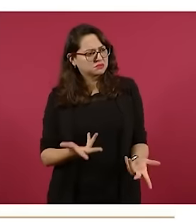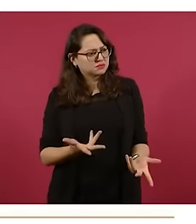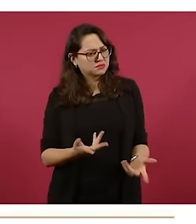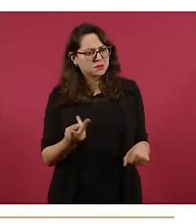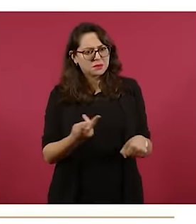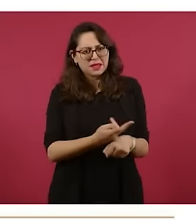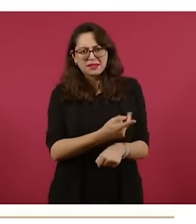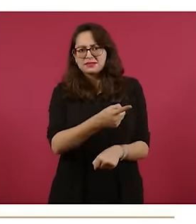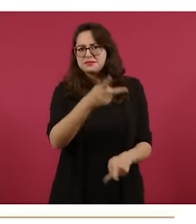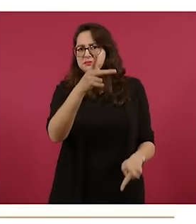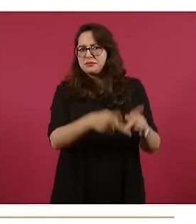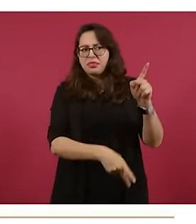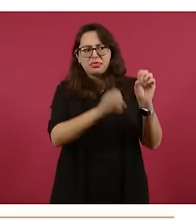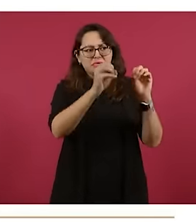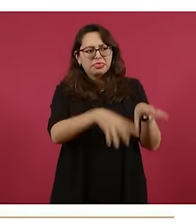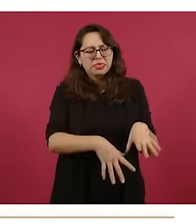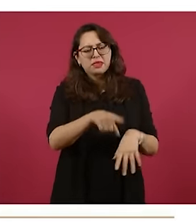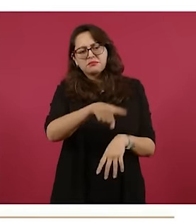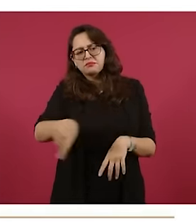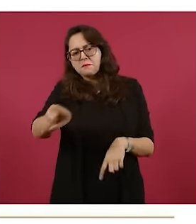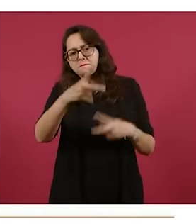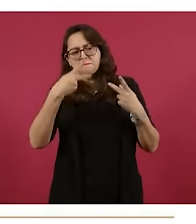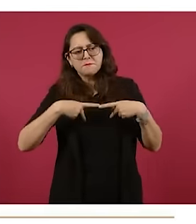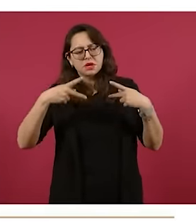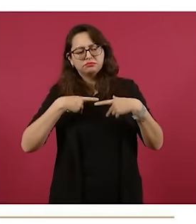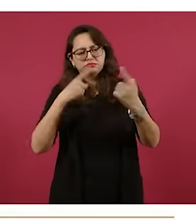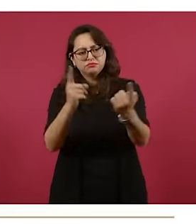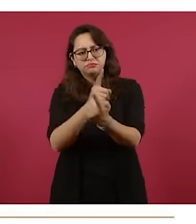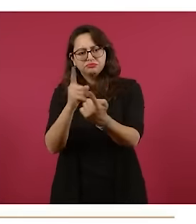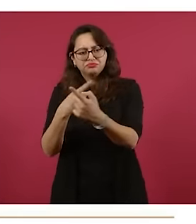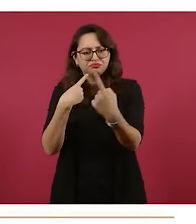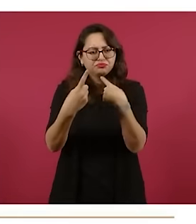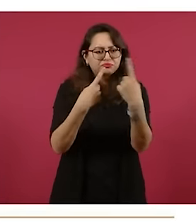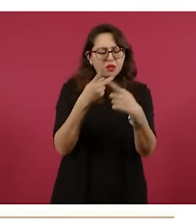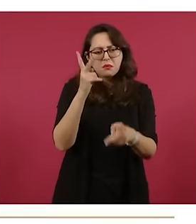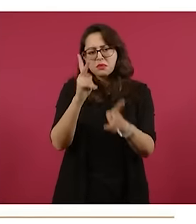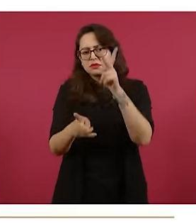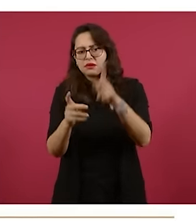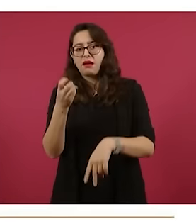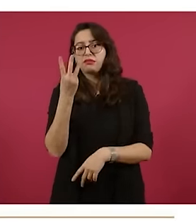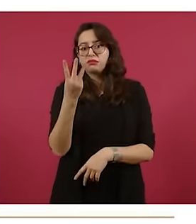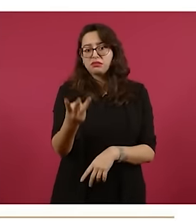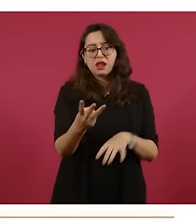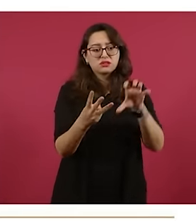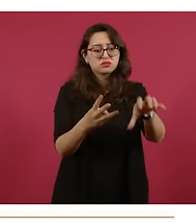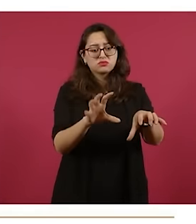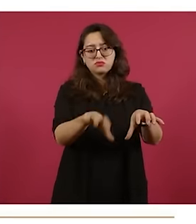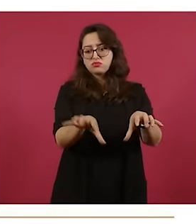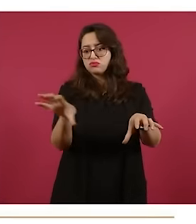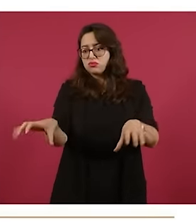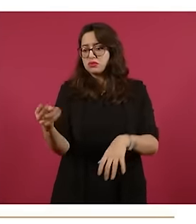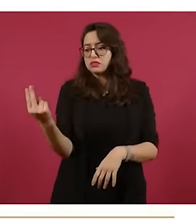convenir, dialogar con ellos y convenir un plan de justicia para estas tres comunidades, continuar con la